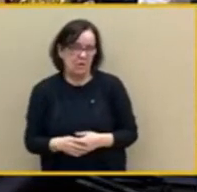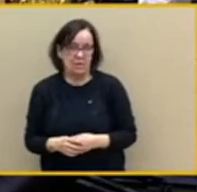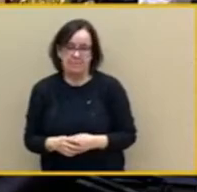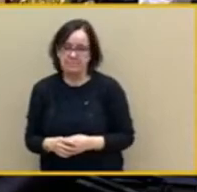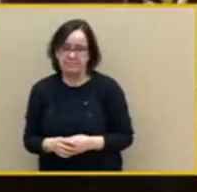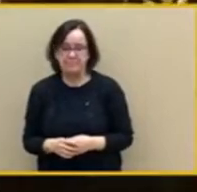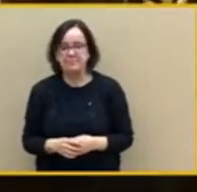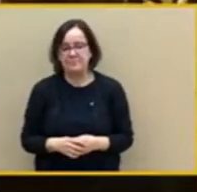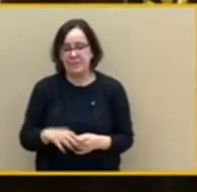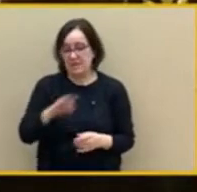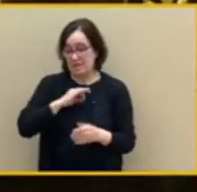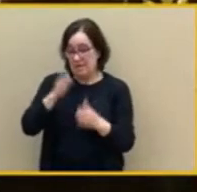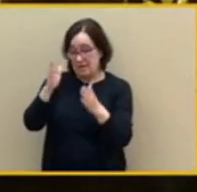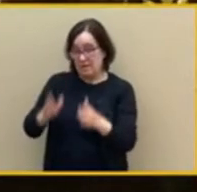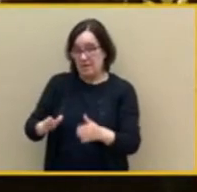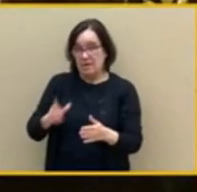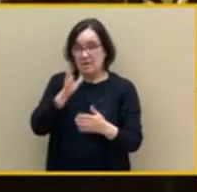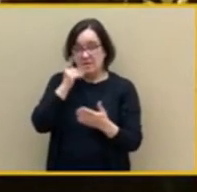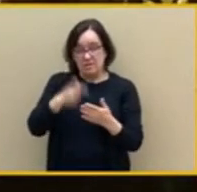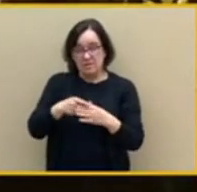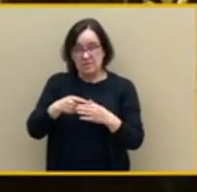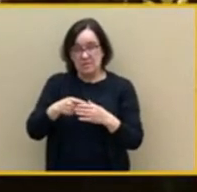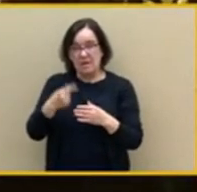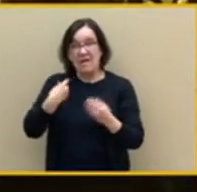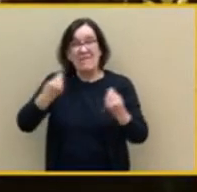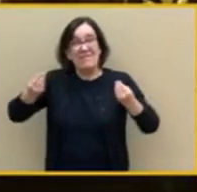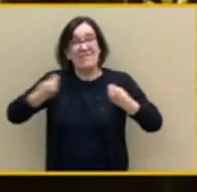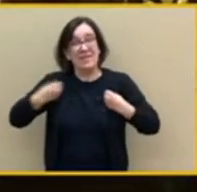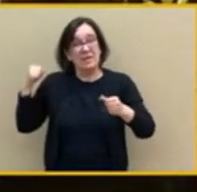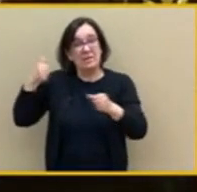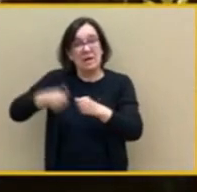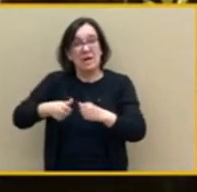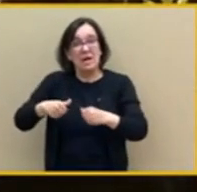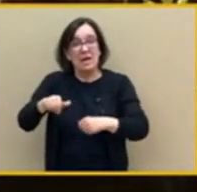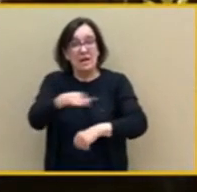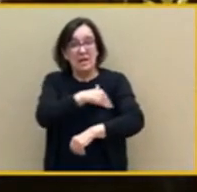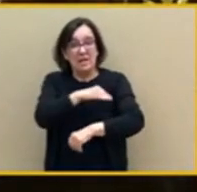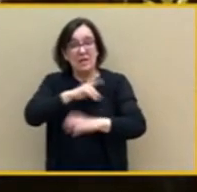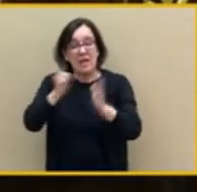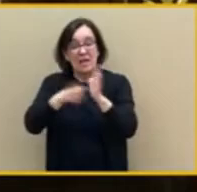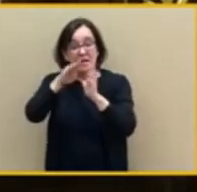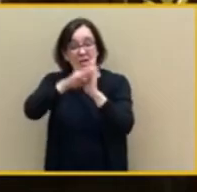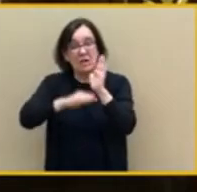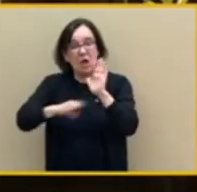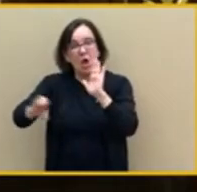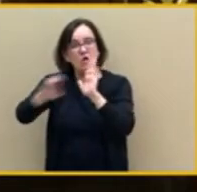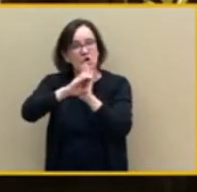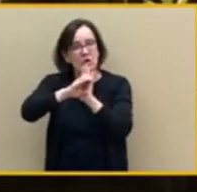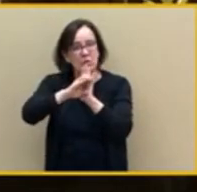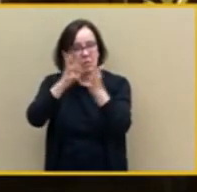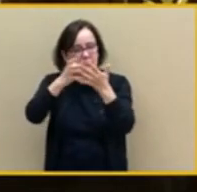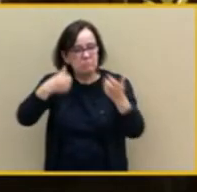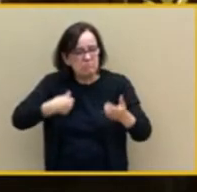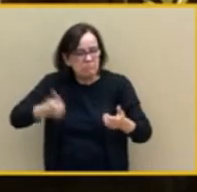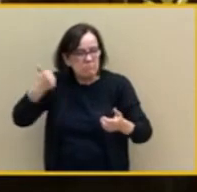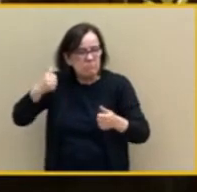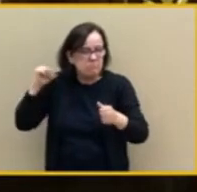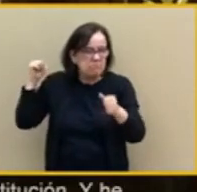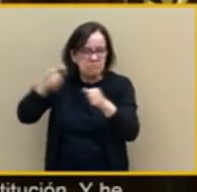estudiando las leyes y la Constitución. Y he pasado parte de mi vida aplicándola.